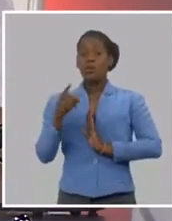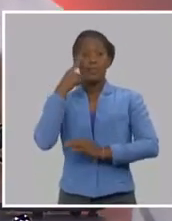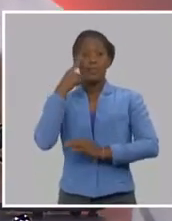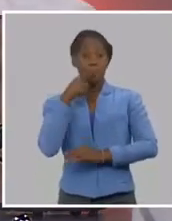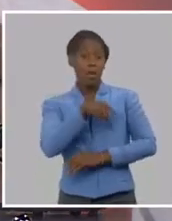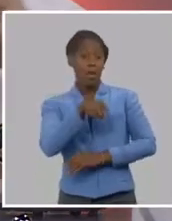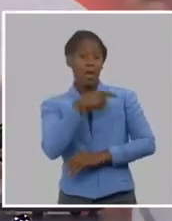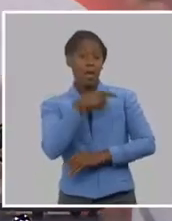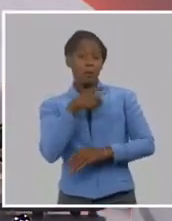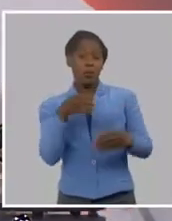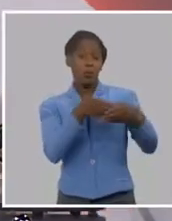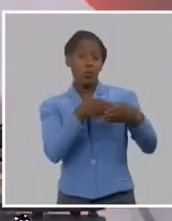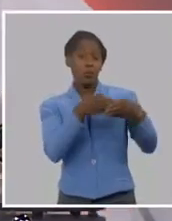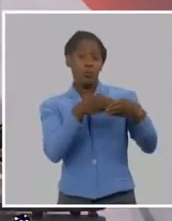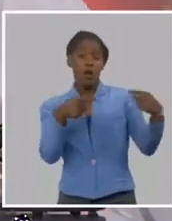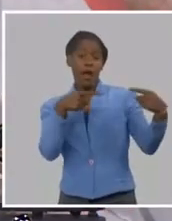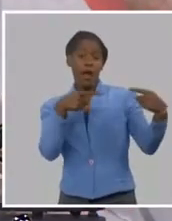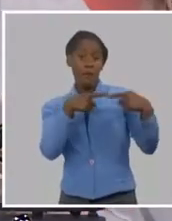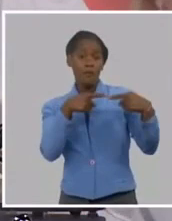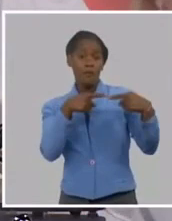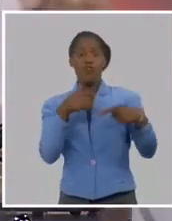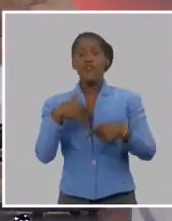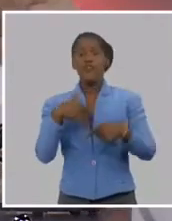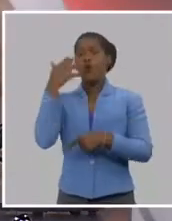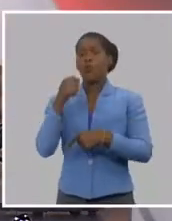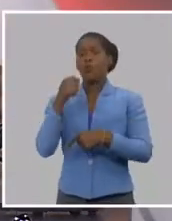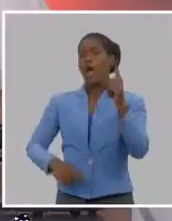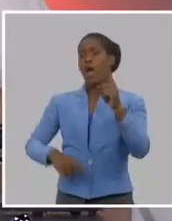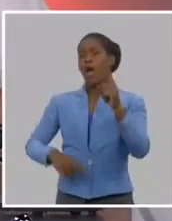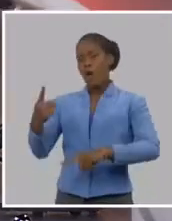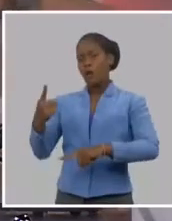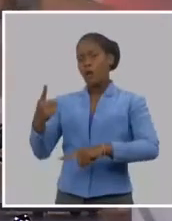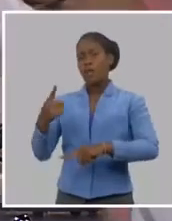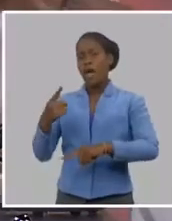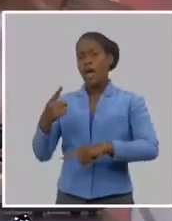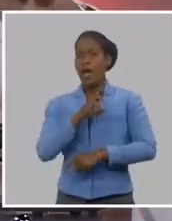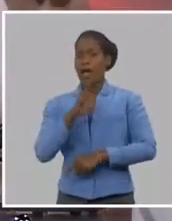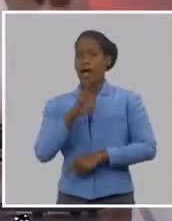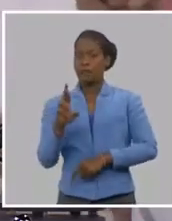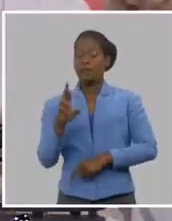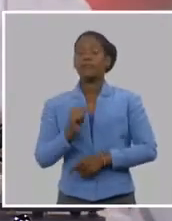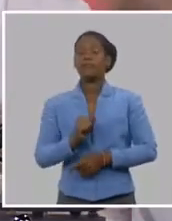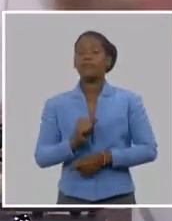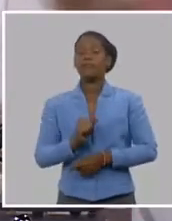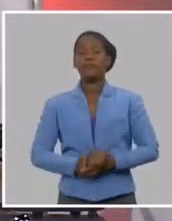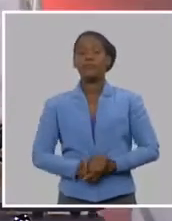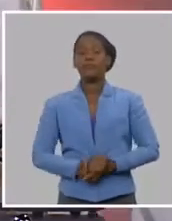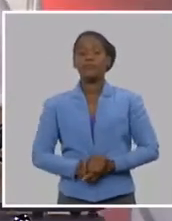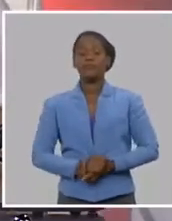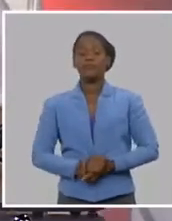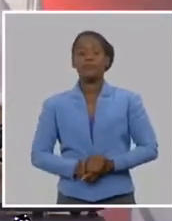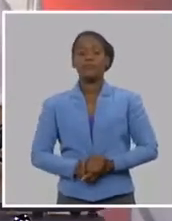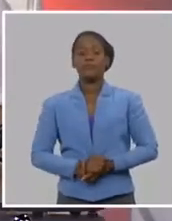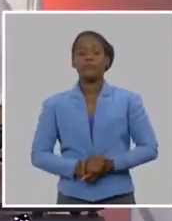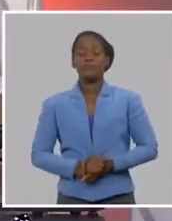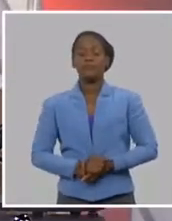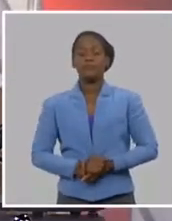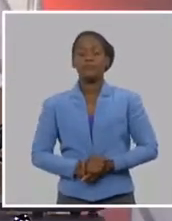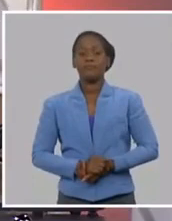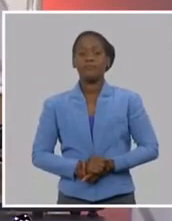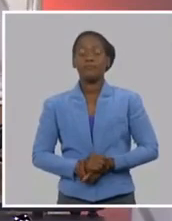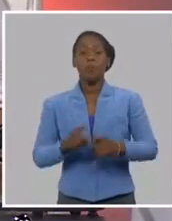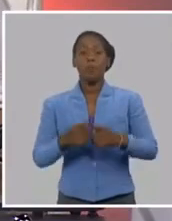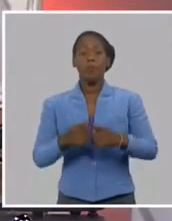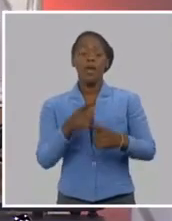en otro lugar habla, donde habla de los alzacol, la palabra que me gusta mucho, habla del señorío napolitano, ¿te acuerdas? Bien, por